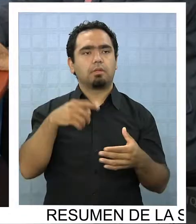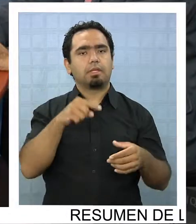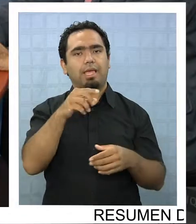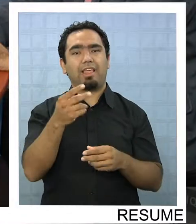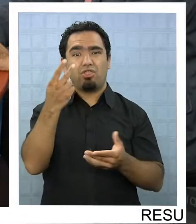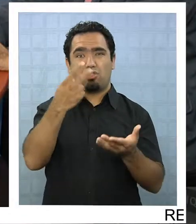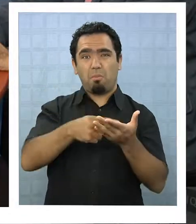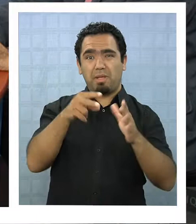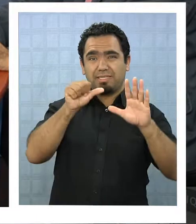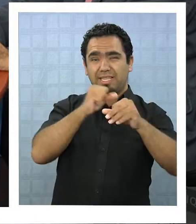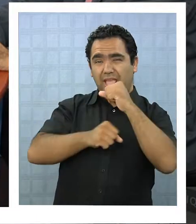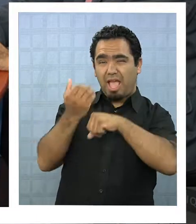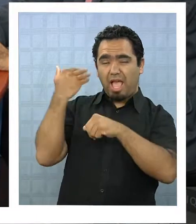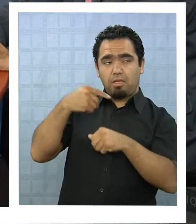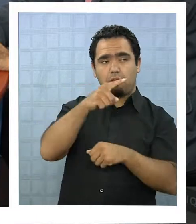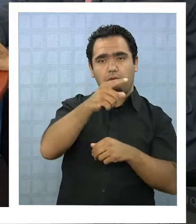Aysén,